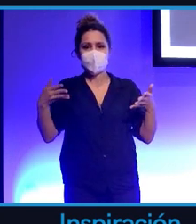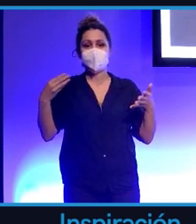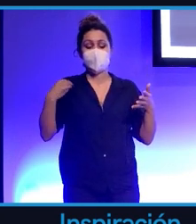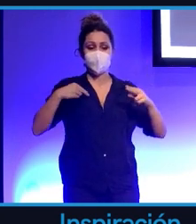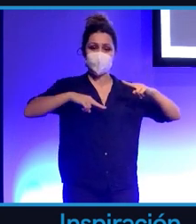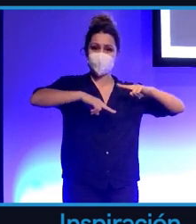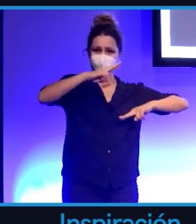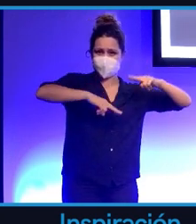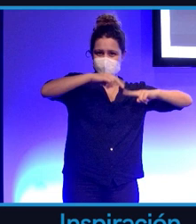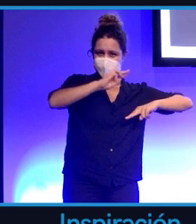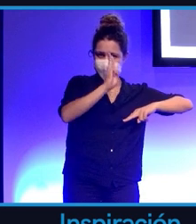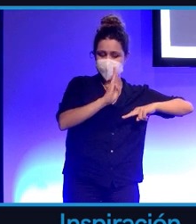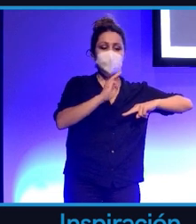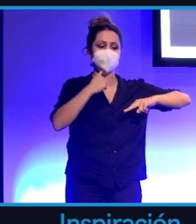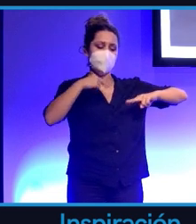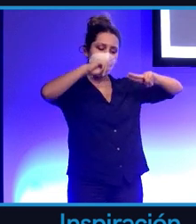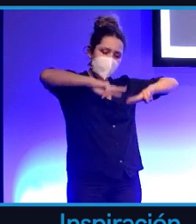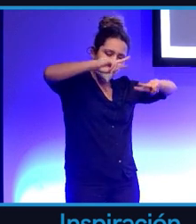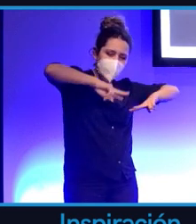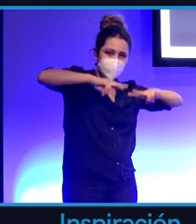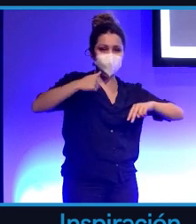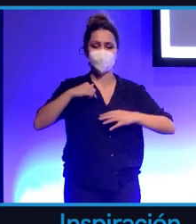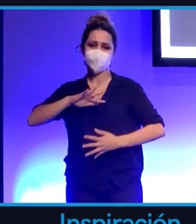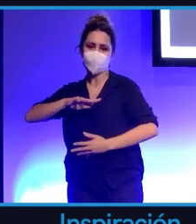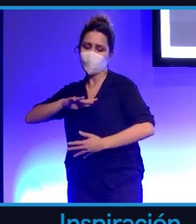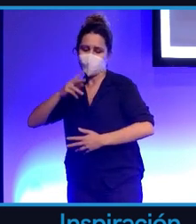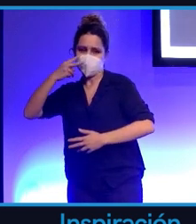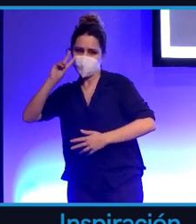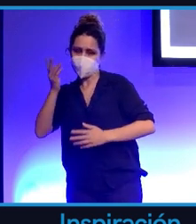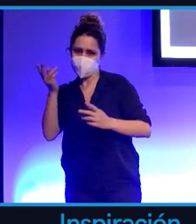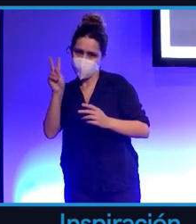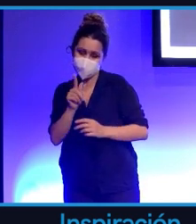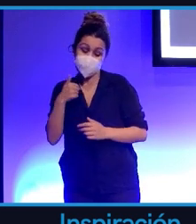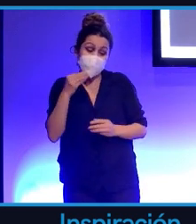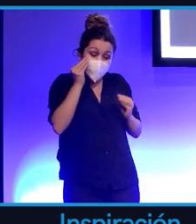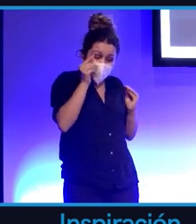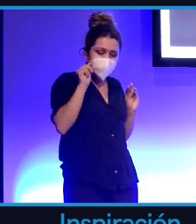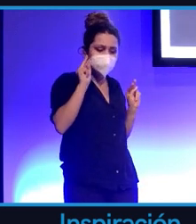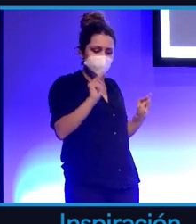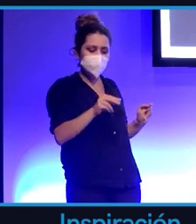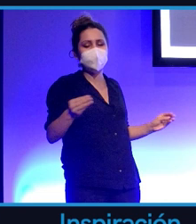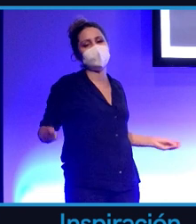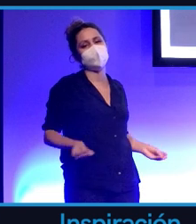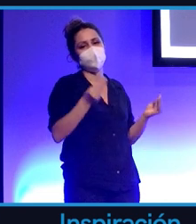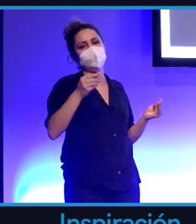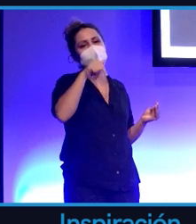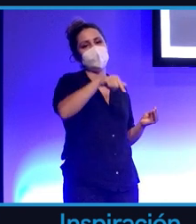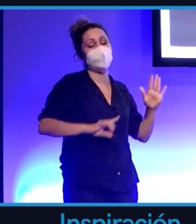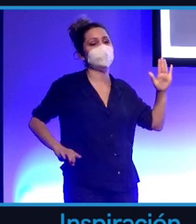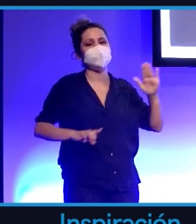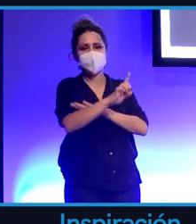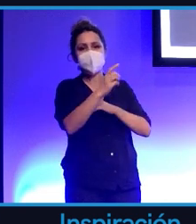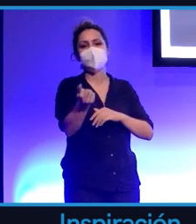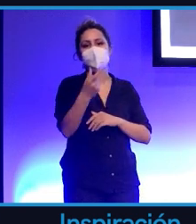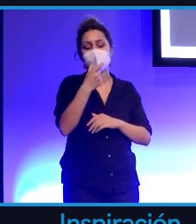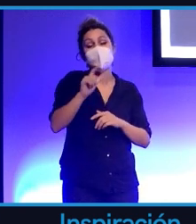proteínas. No soy biólogo, no soy experto en esto, pero es algo muy importante, al parecer. Muy importante para desarrollo de fármacos,